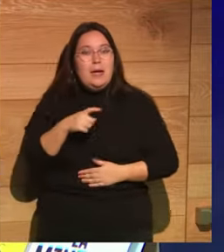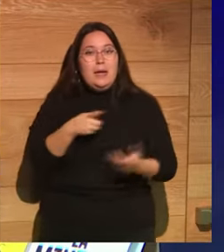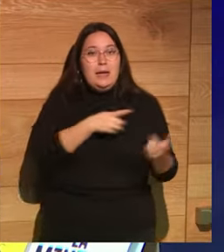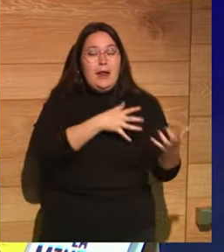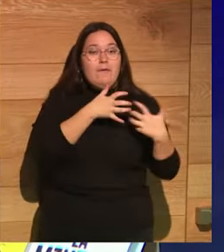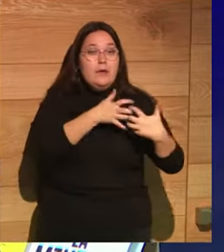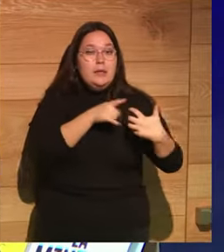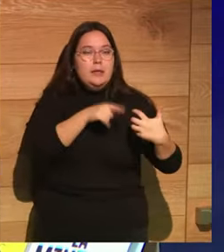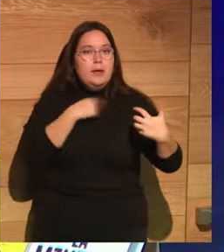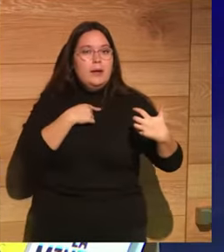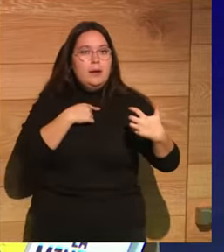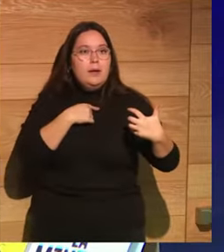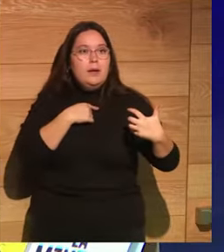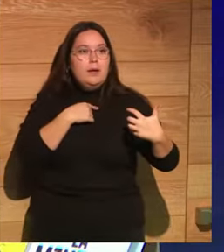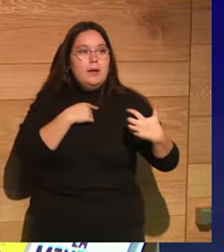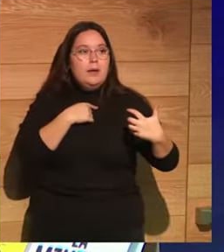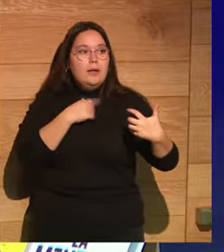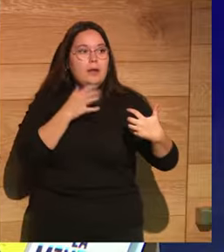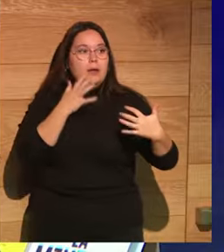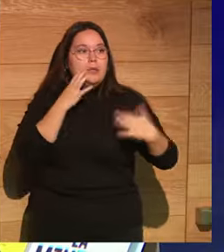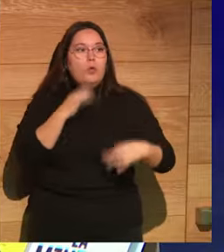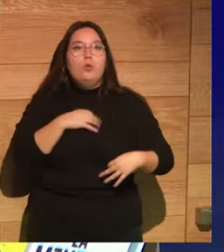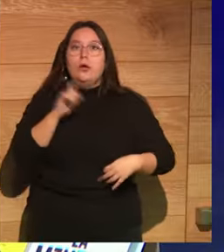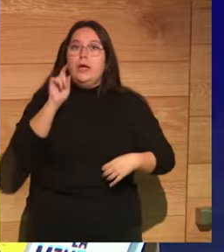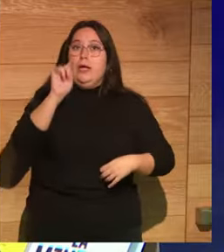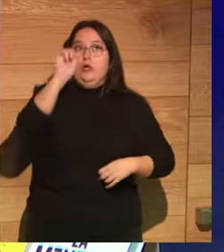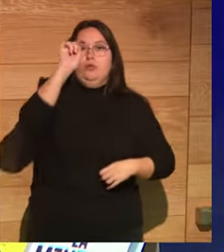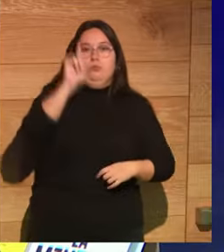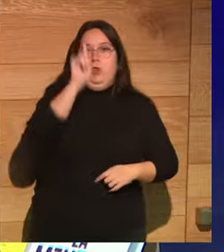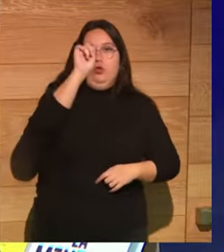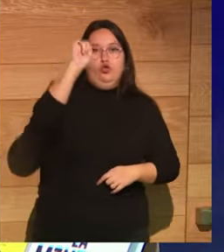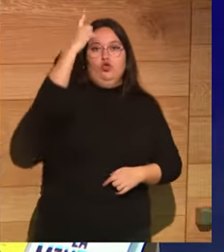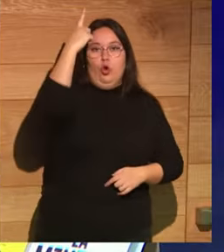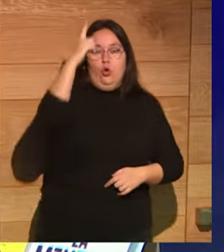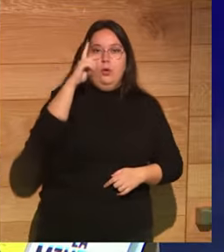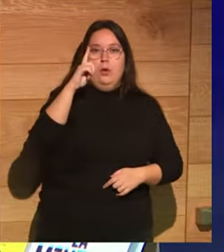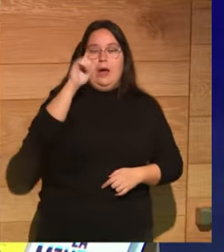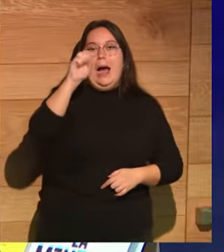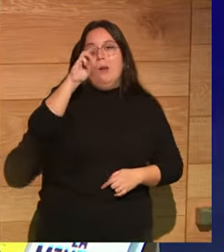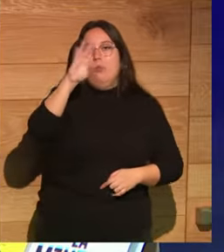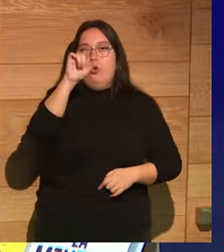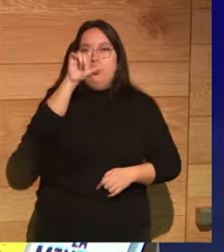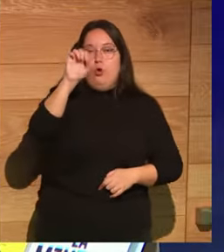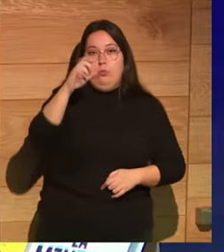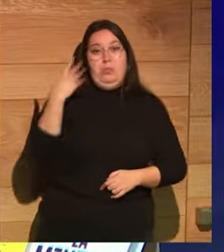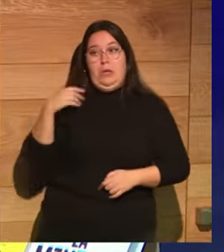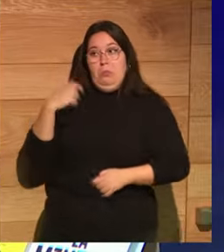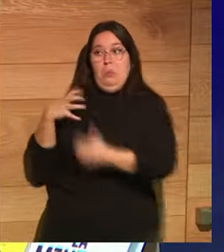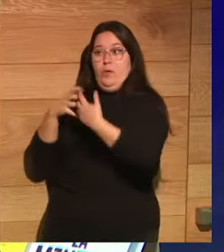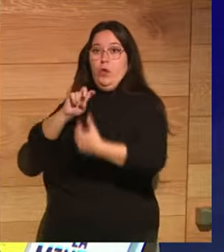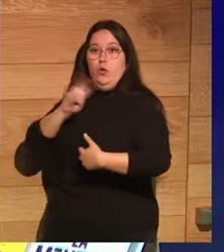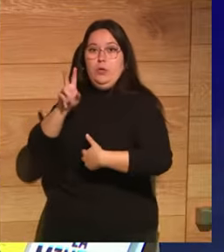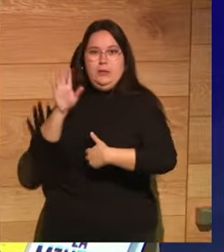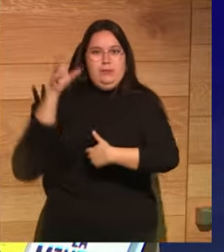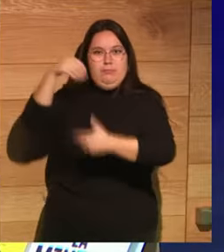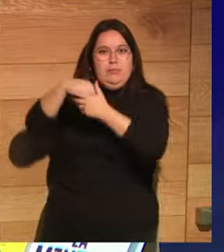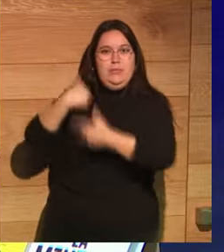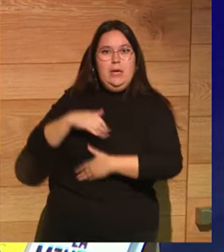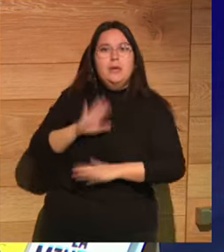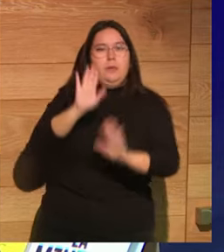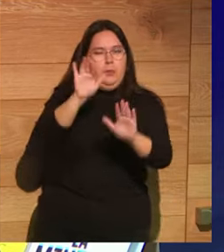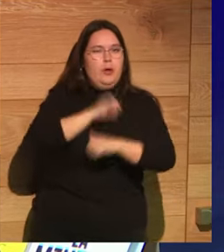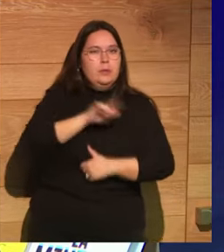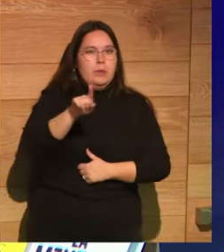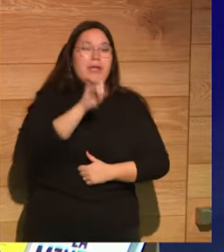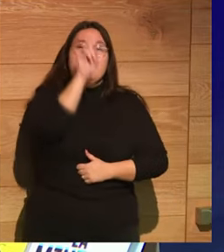en la que probablemente estaba bajo la protección de Sol Apolo porque ya lo había estado en otras batallas anteriores y dice espérate porque